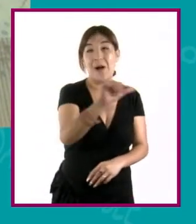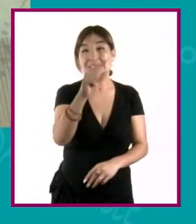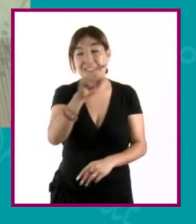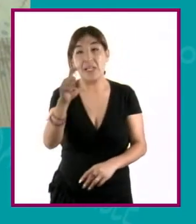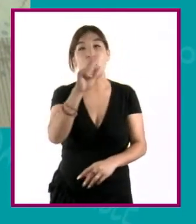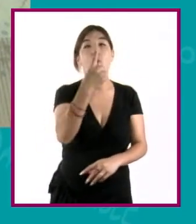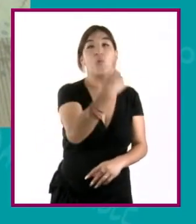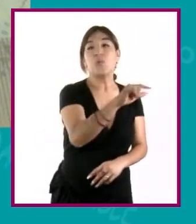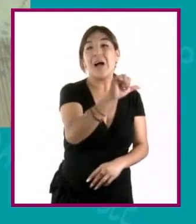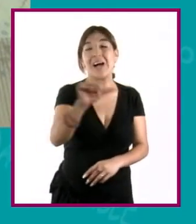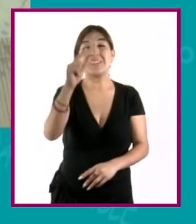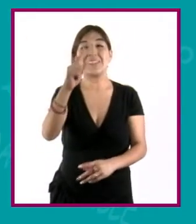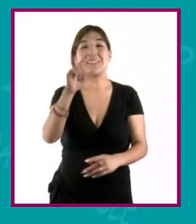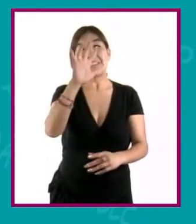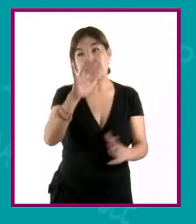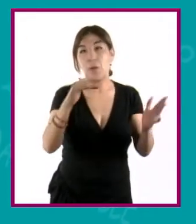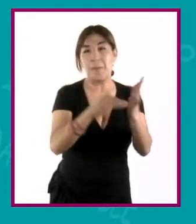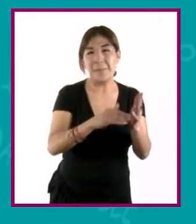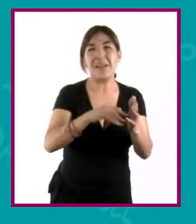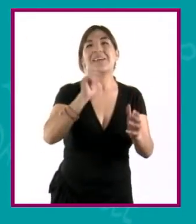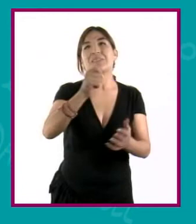escalas urbanas, ¿no?